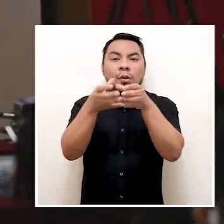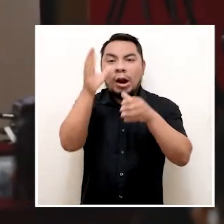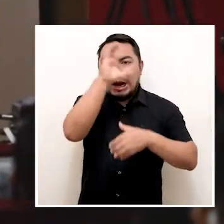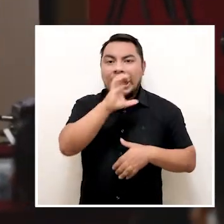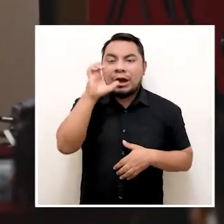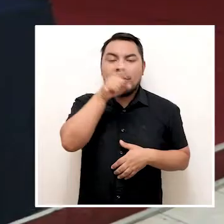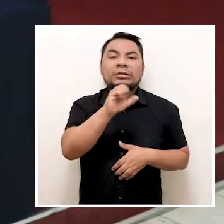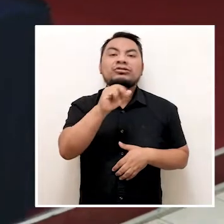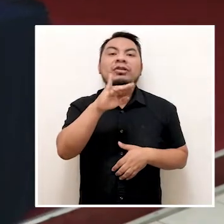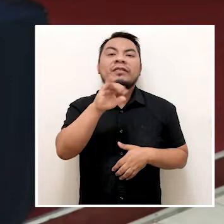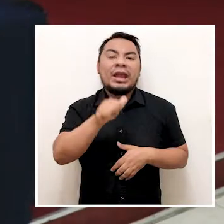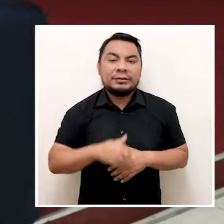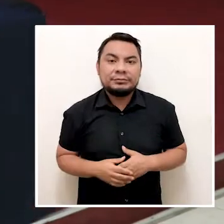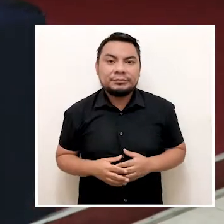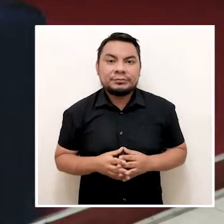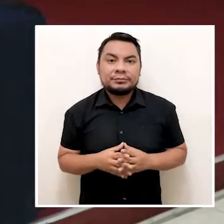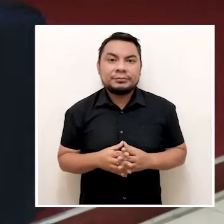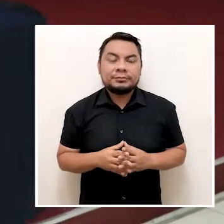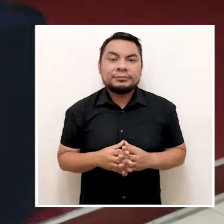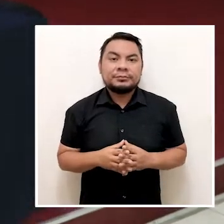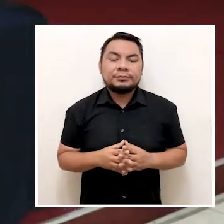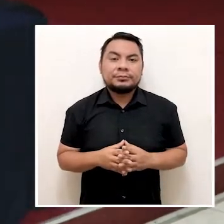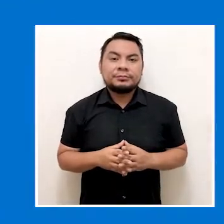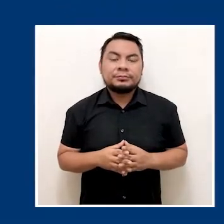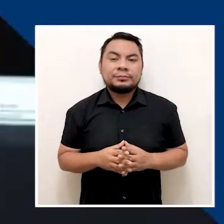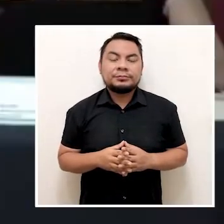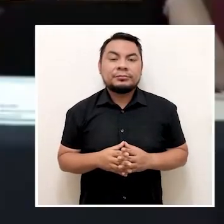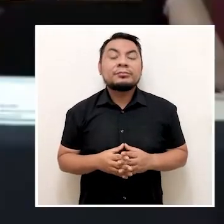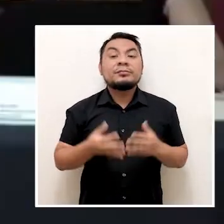Programa de la Unión Europea, Eurosocial, Sofía Chiroc.